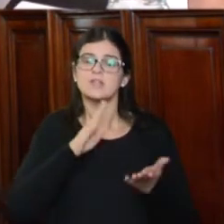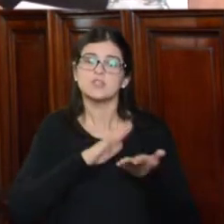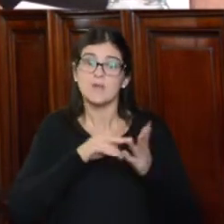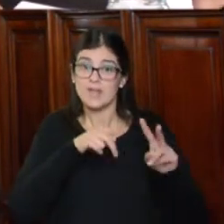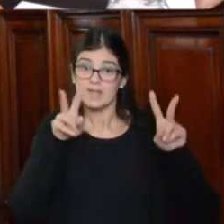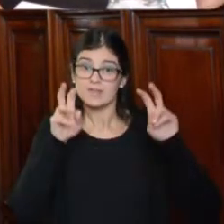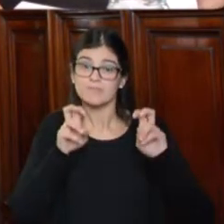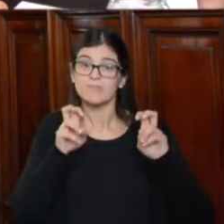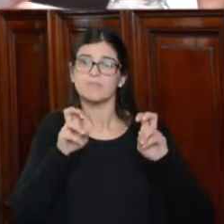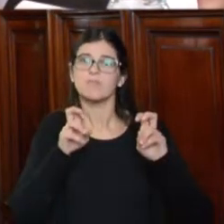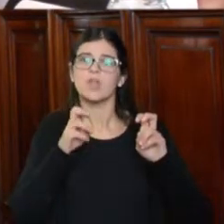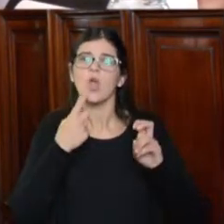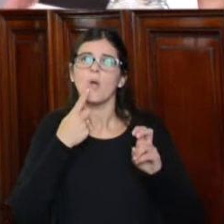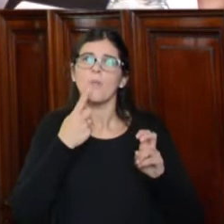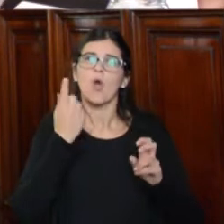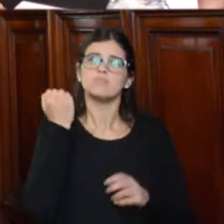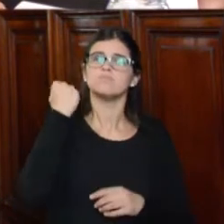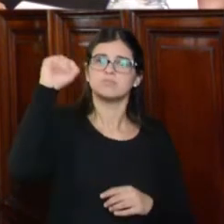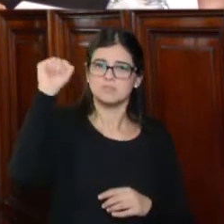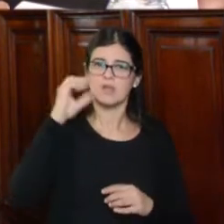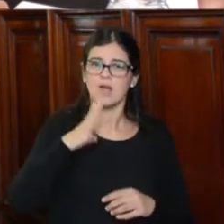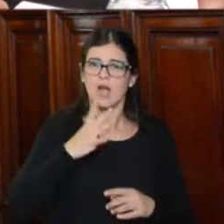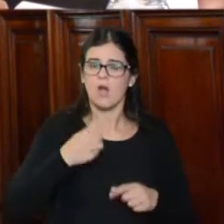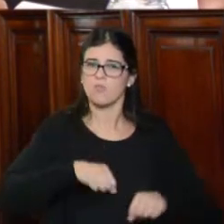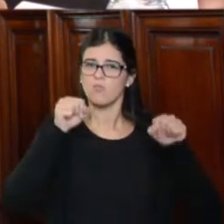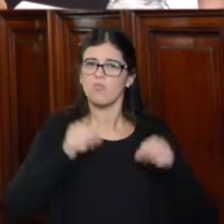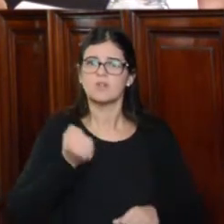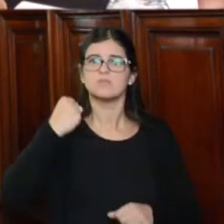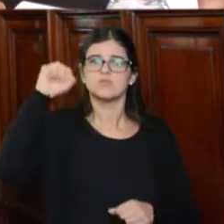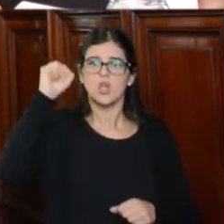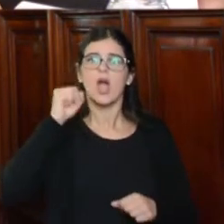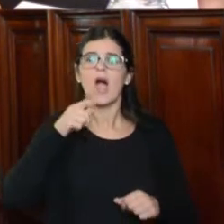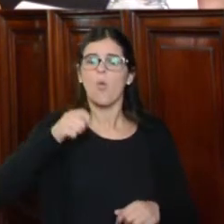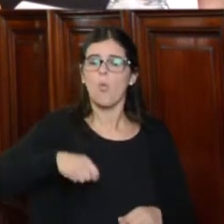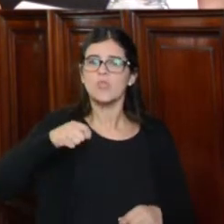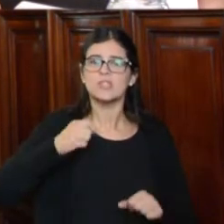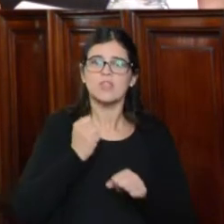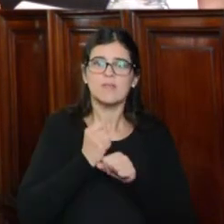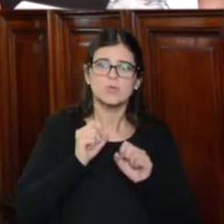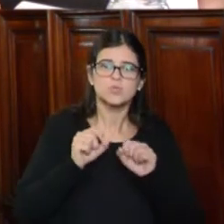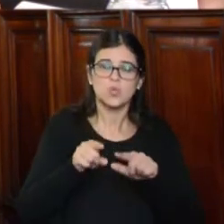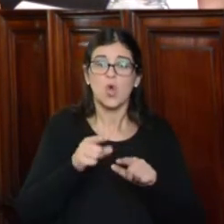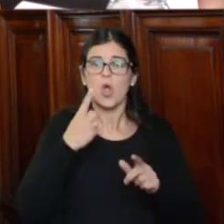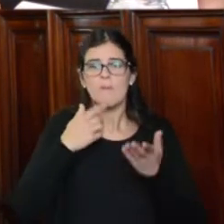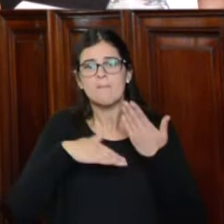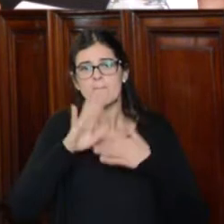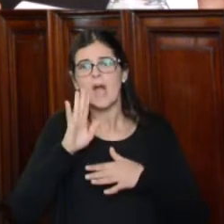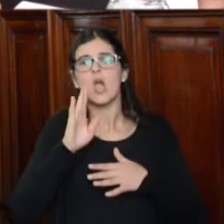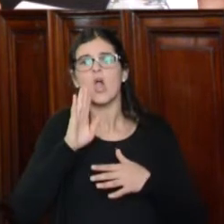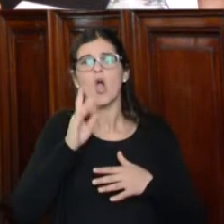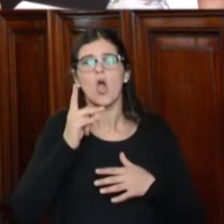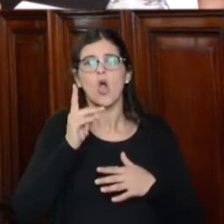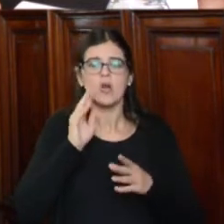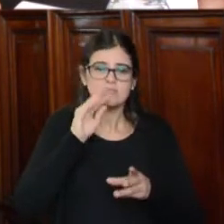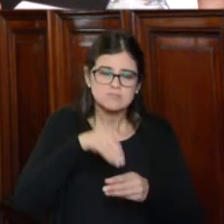estos groseras violaciones a la función judicial, con claro exceso de competencia